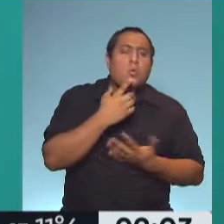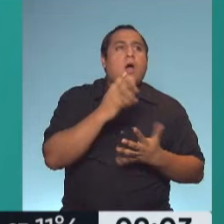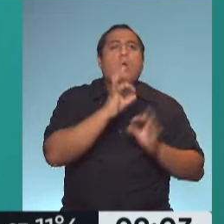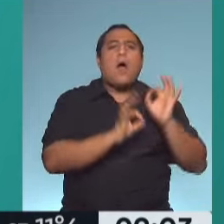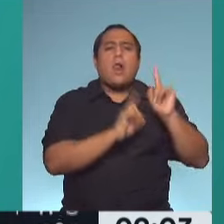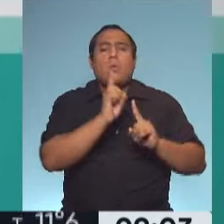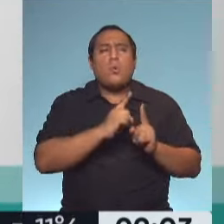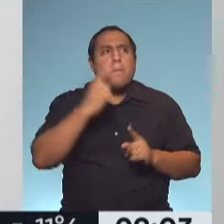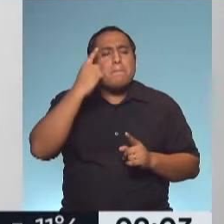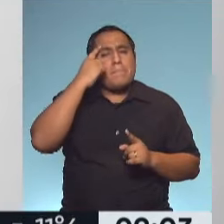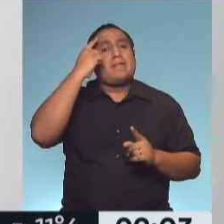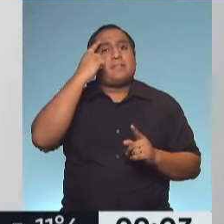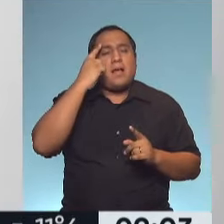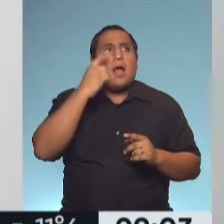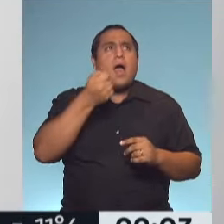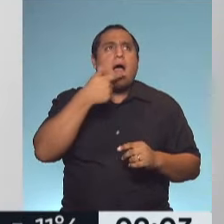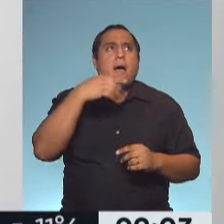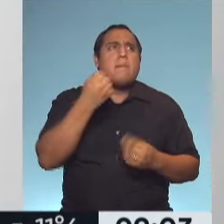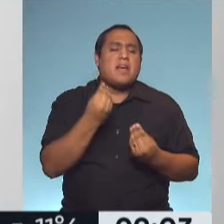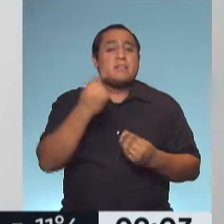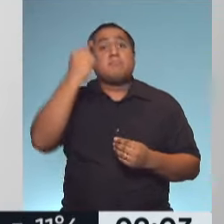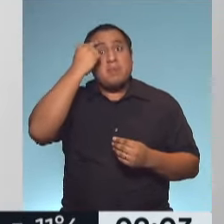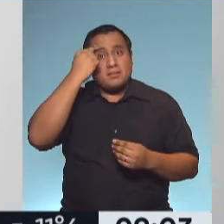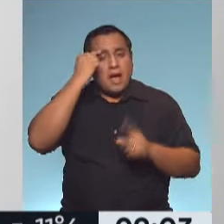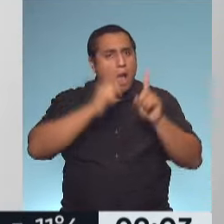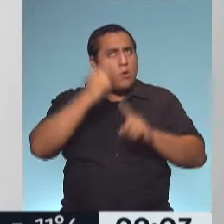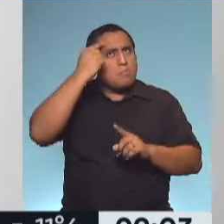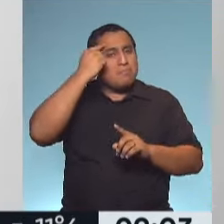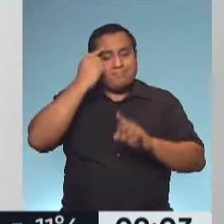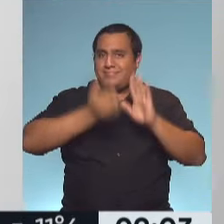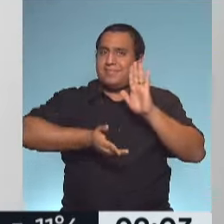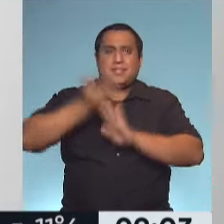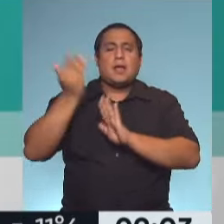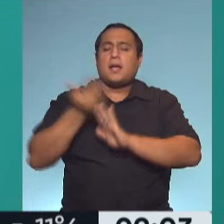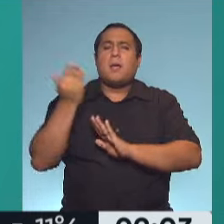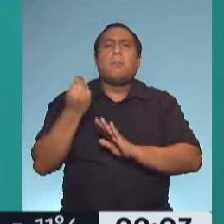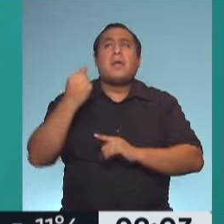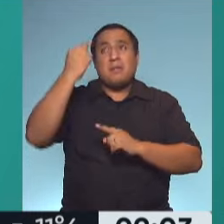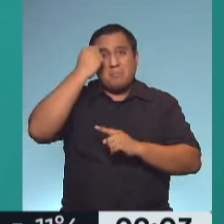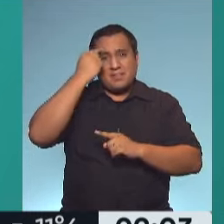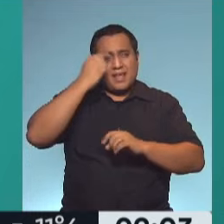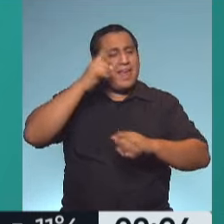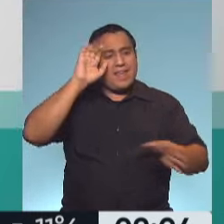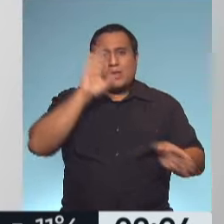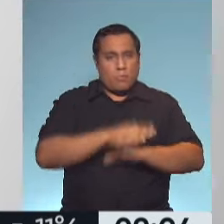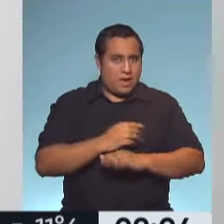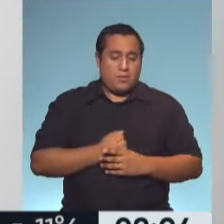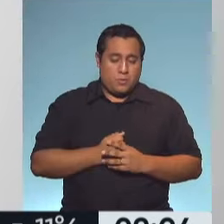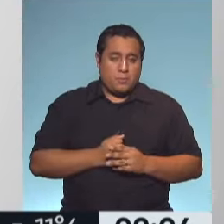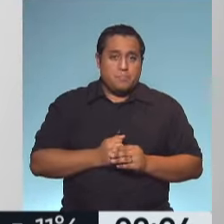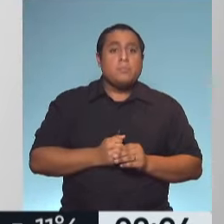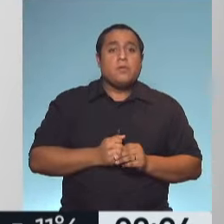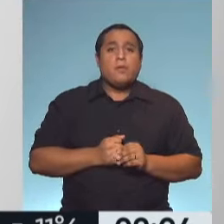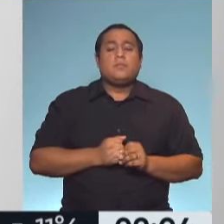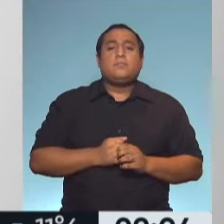la consigna que tenemos en el mundo porque hay un montón de mitos que hacen que los pacientes estén maltratados, incluso, como decía usted, estén